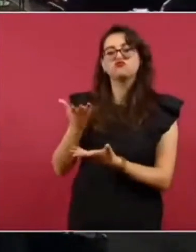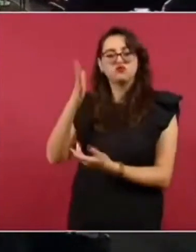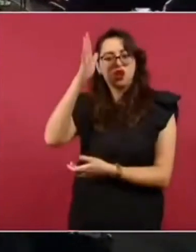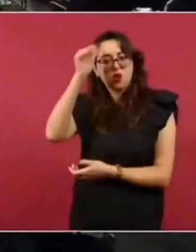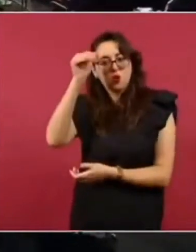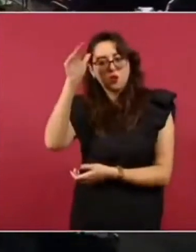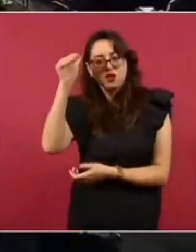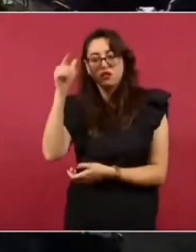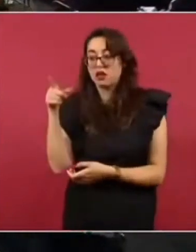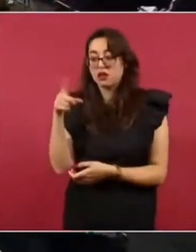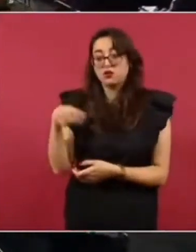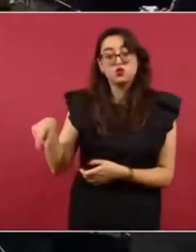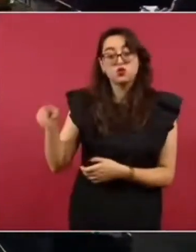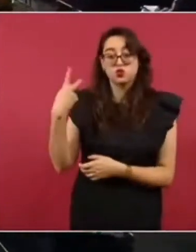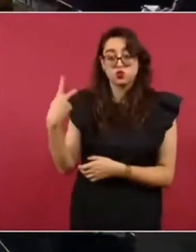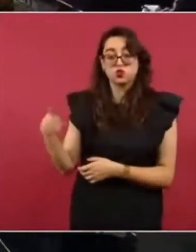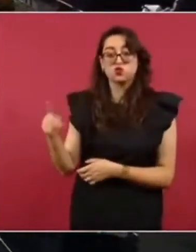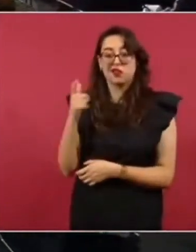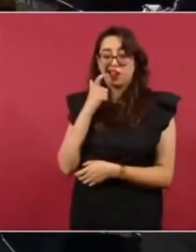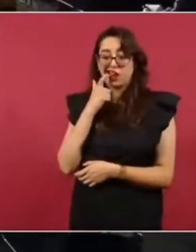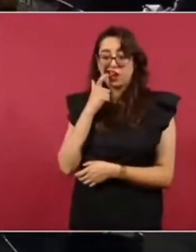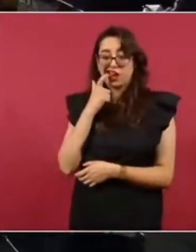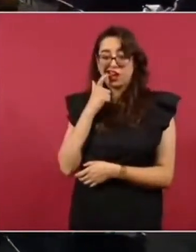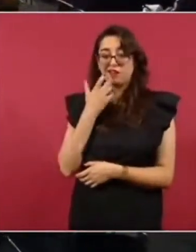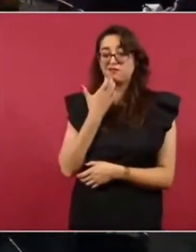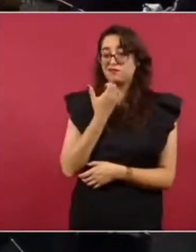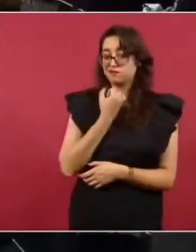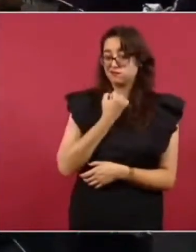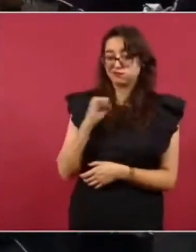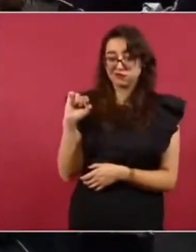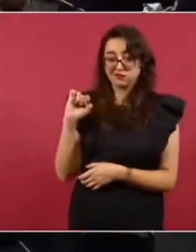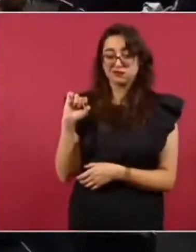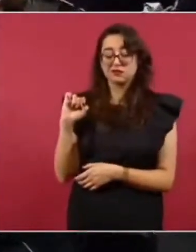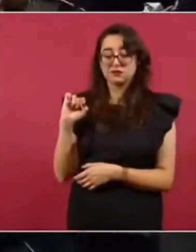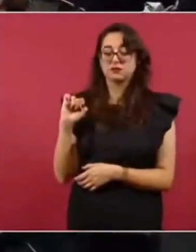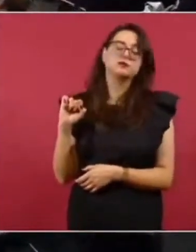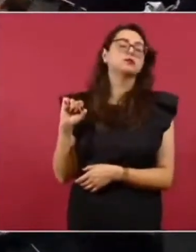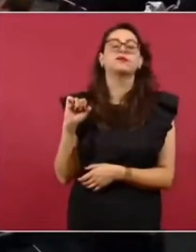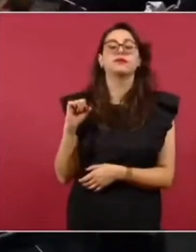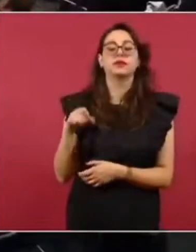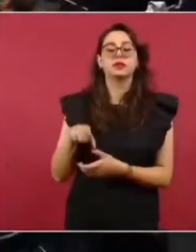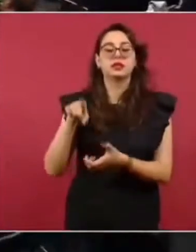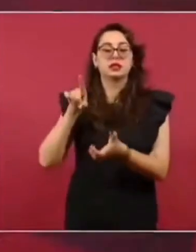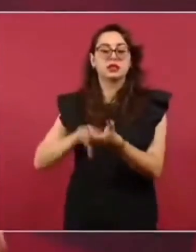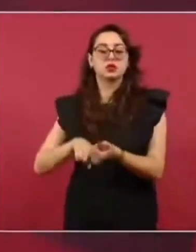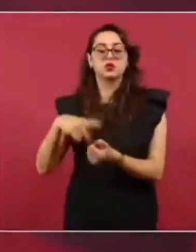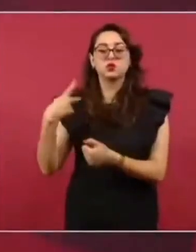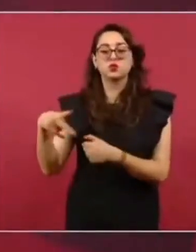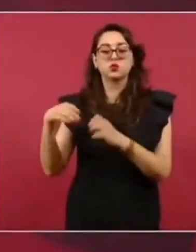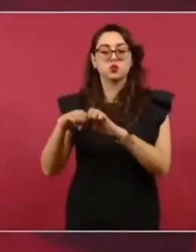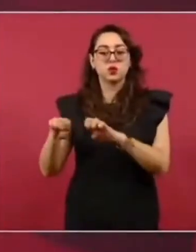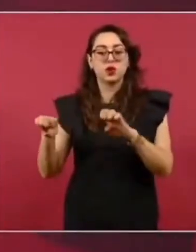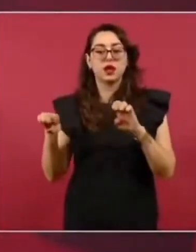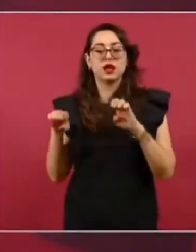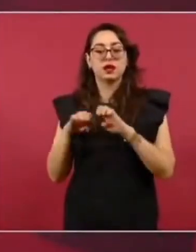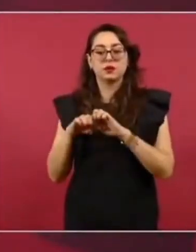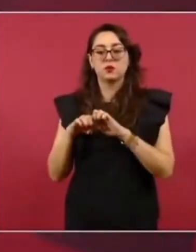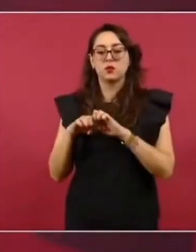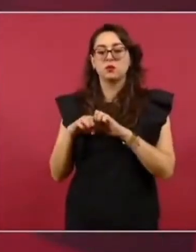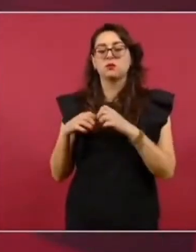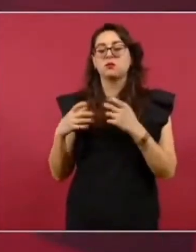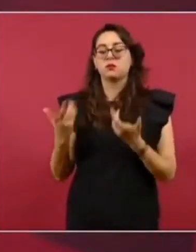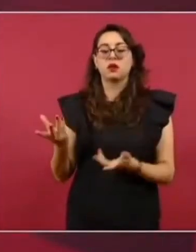la labor tienen a sus ayudantes que son los que hacen el trabajo